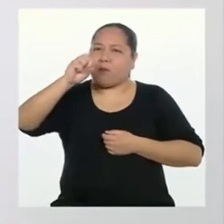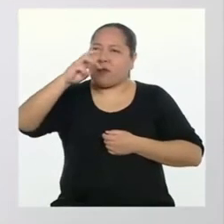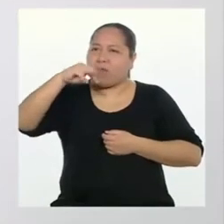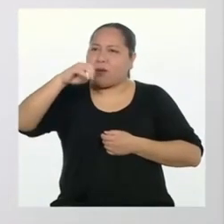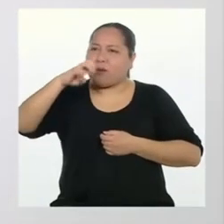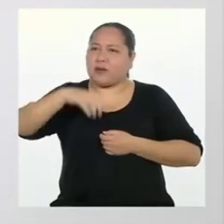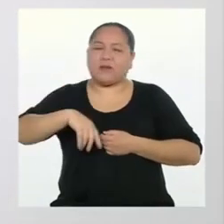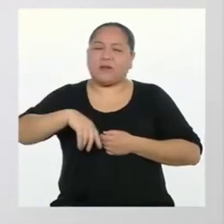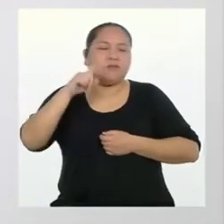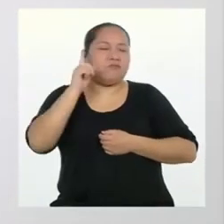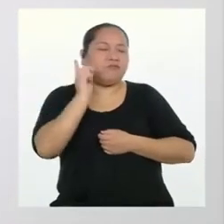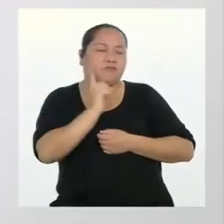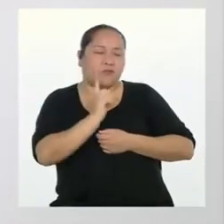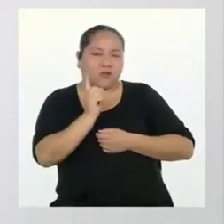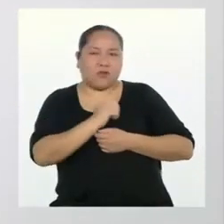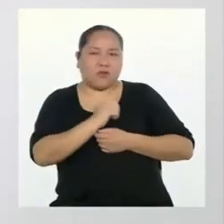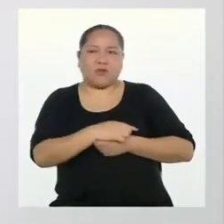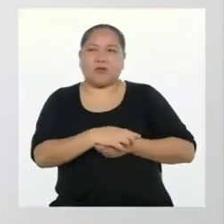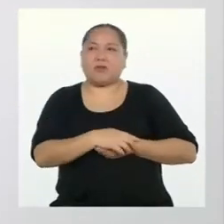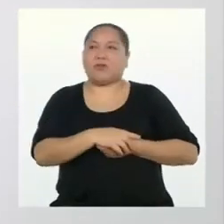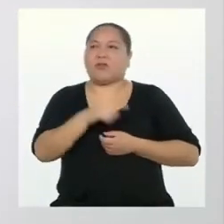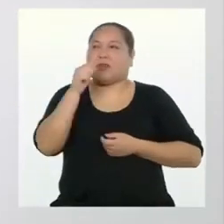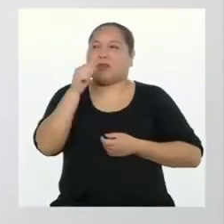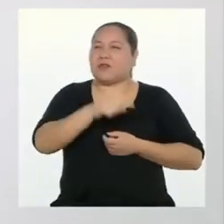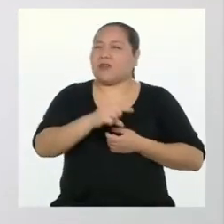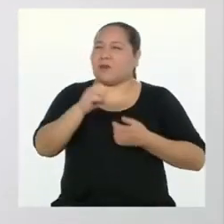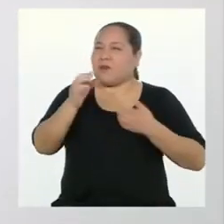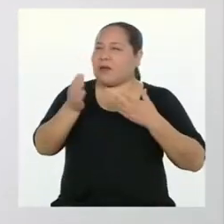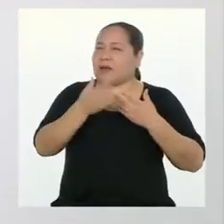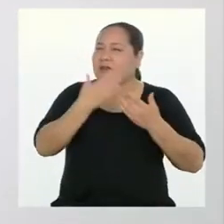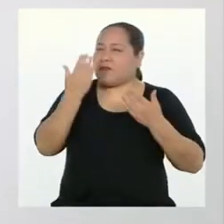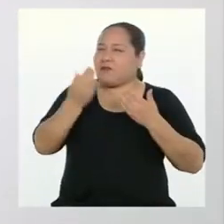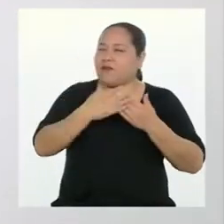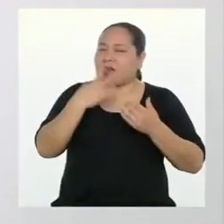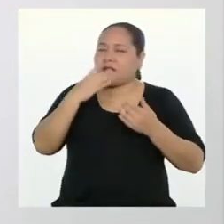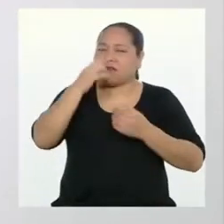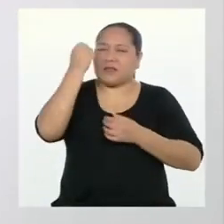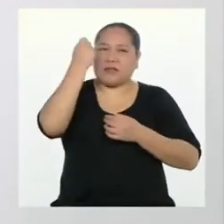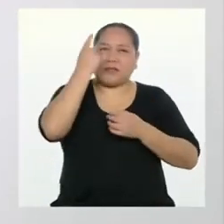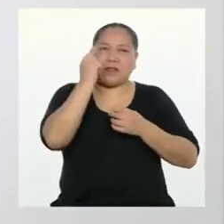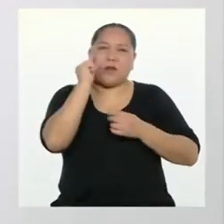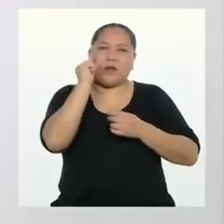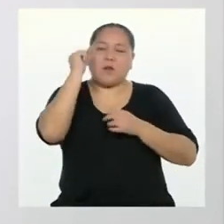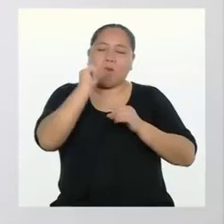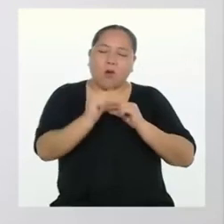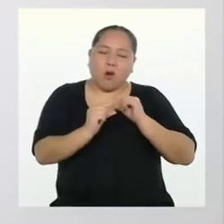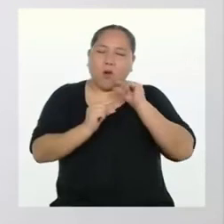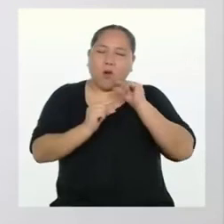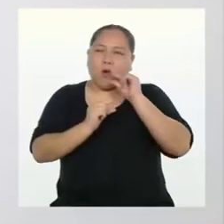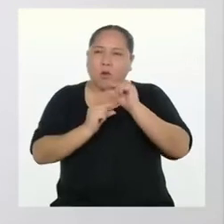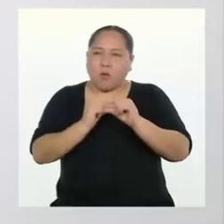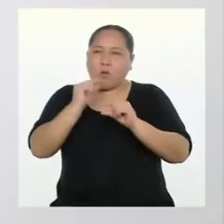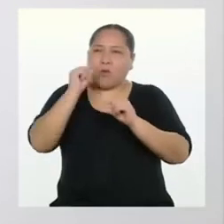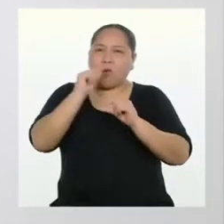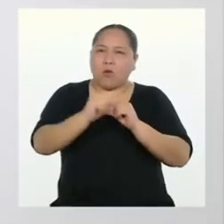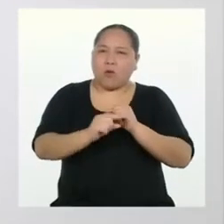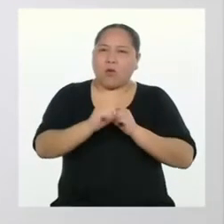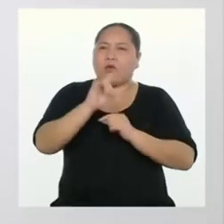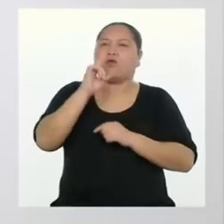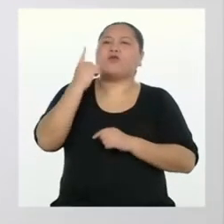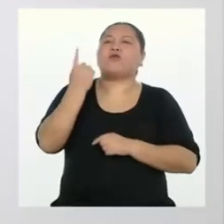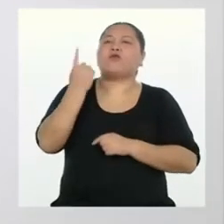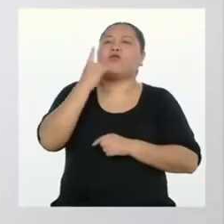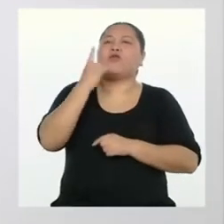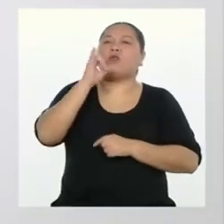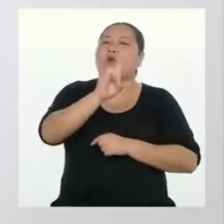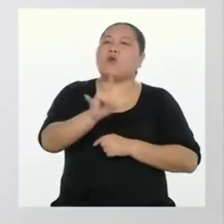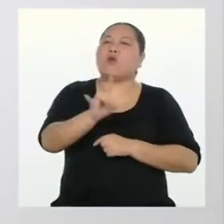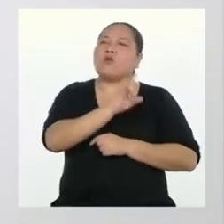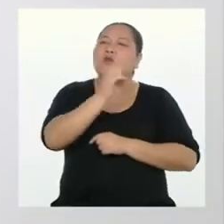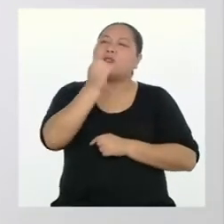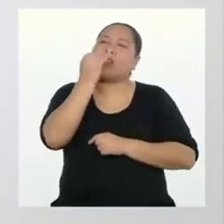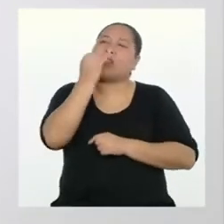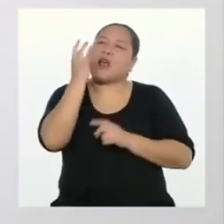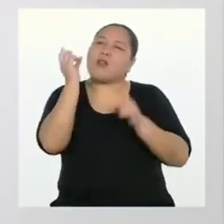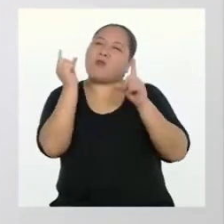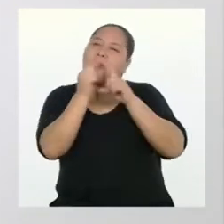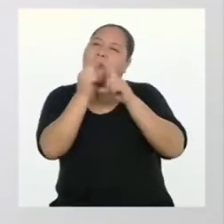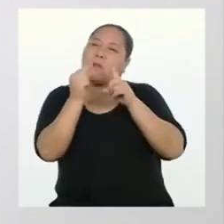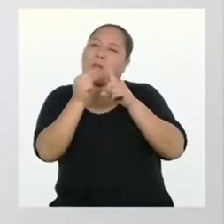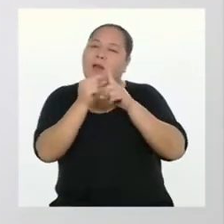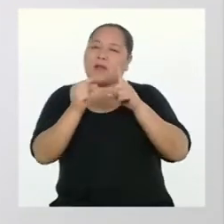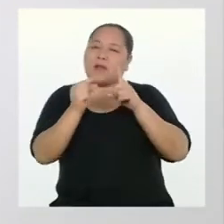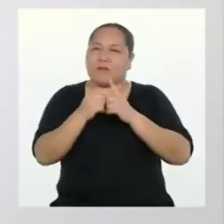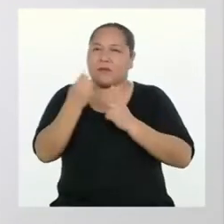Los afiches cada vez se vuelven más simples y poco a poco empiezan a usar solo algunas